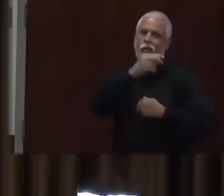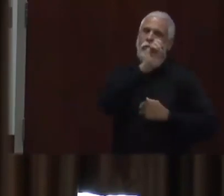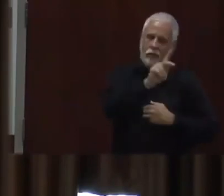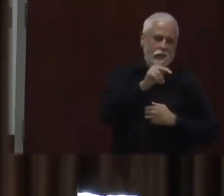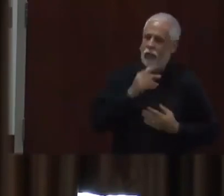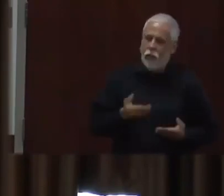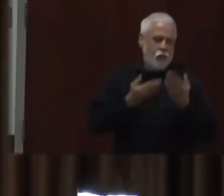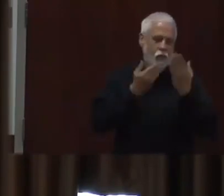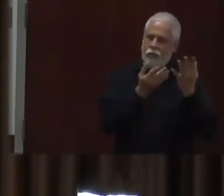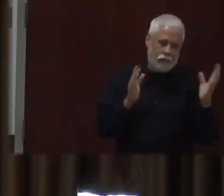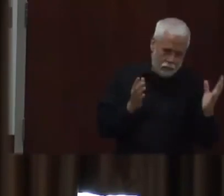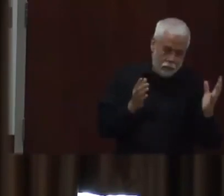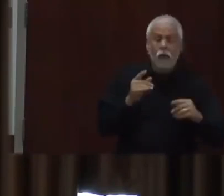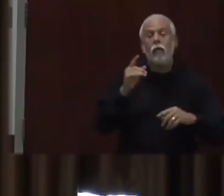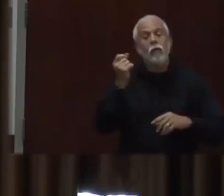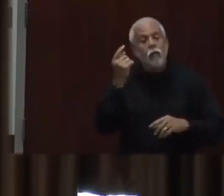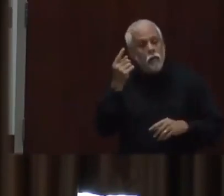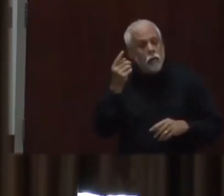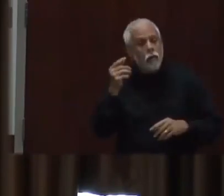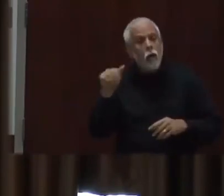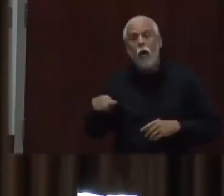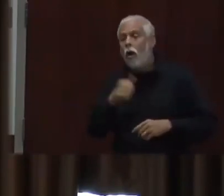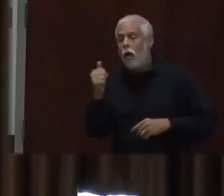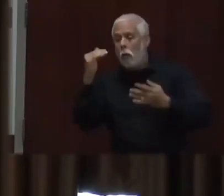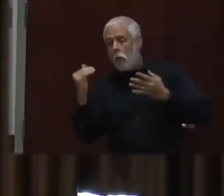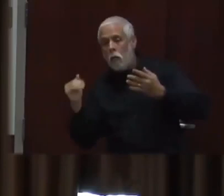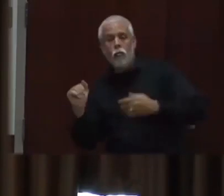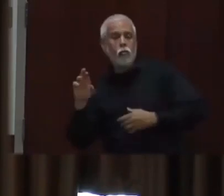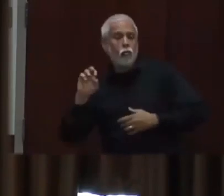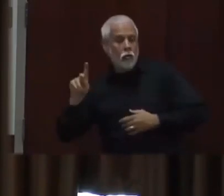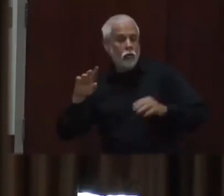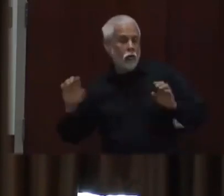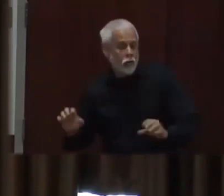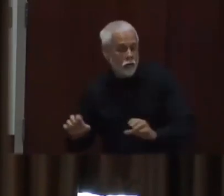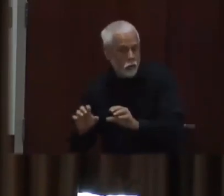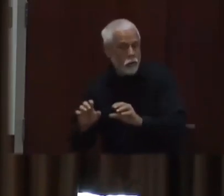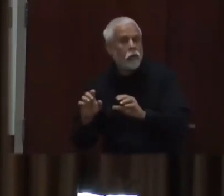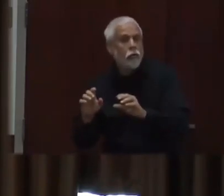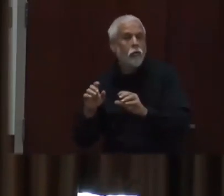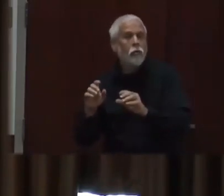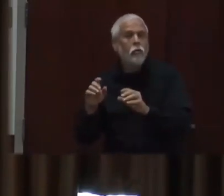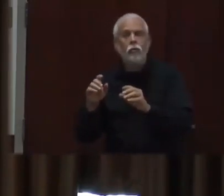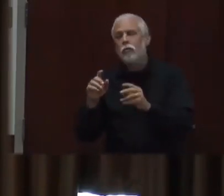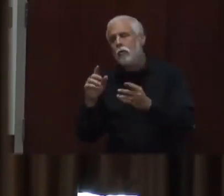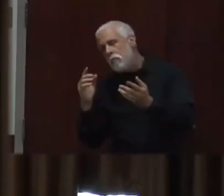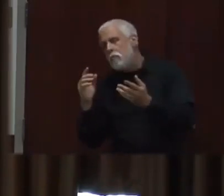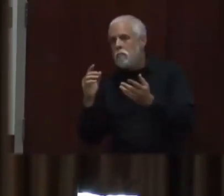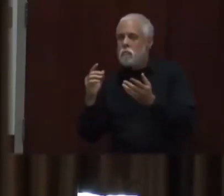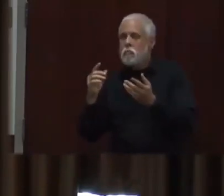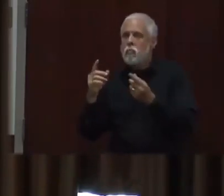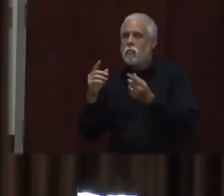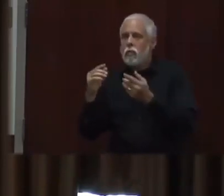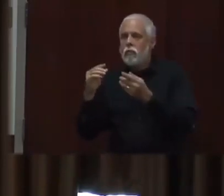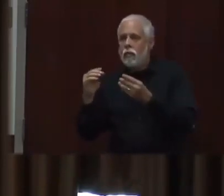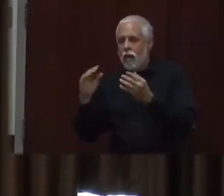Halloween tradicional. Entonces, quisiéramos que la gente viera esas pautas para que piensen que otro tipo